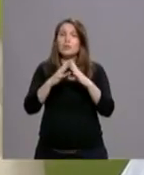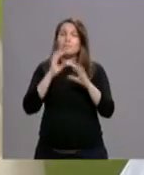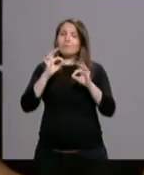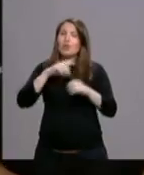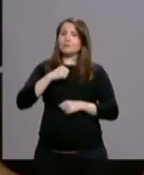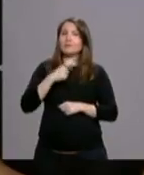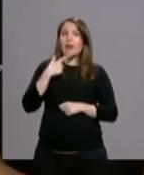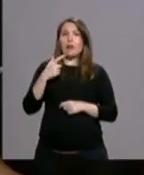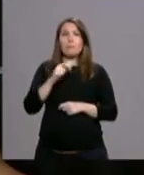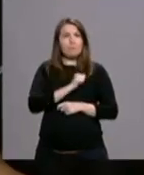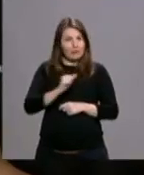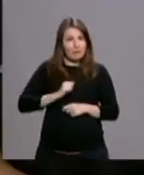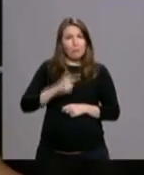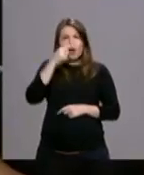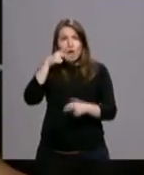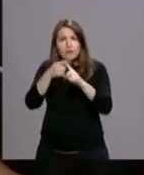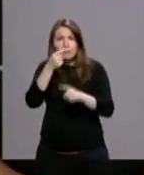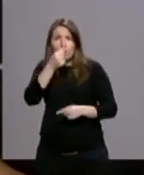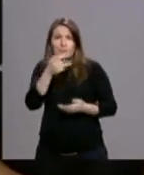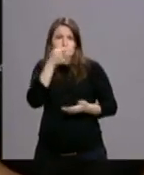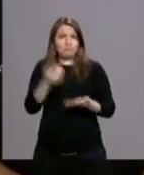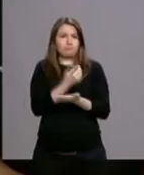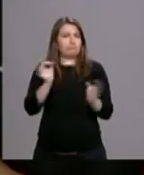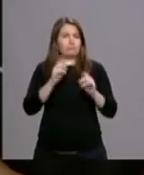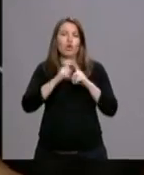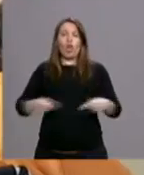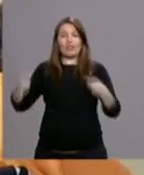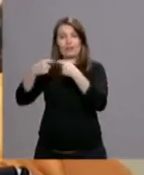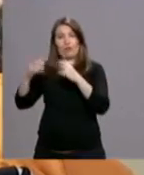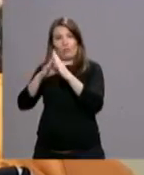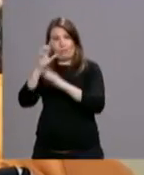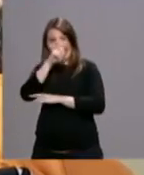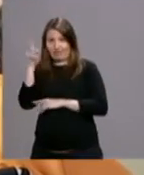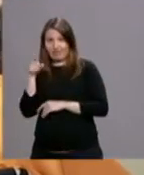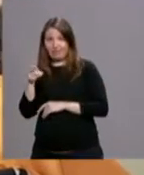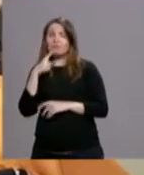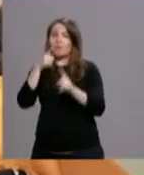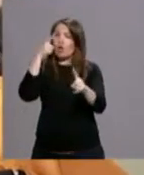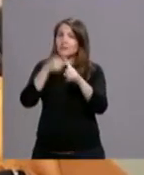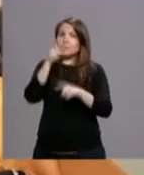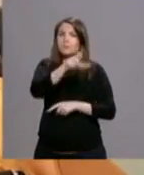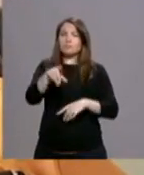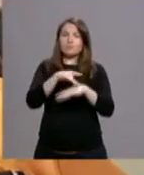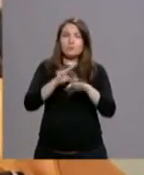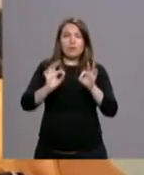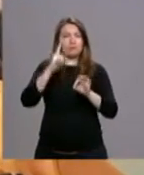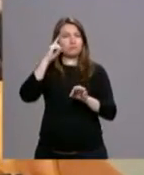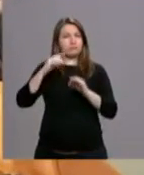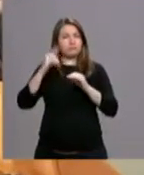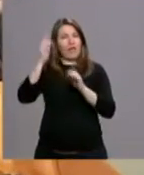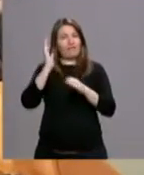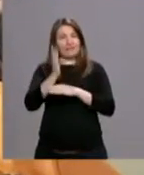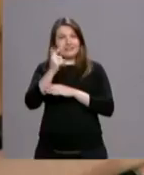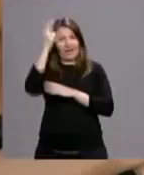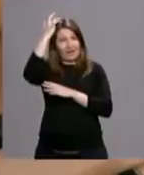por la Comunidad de Madrid y que tiene como finalidad prestar asistencia sanitaria a enfermos y afectados de procesos neurológicos ya avanzados